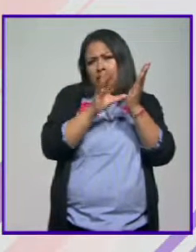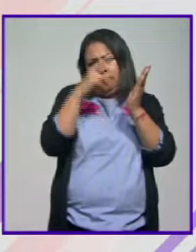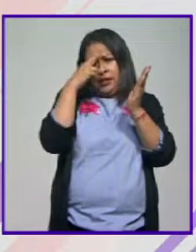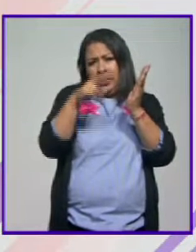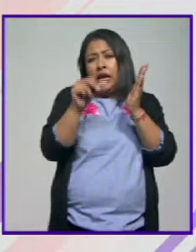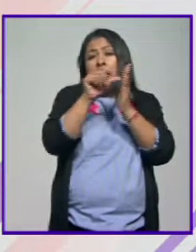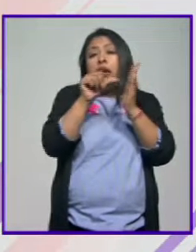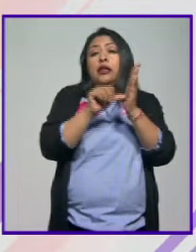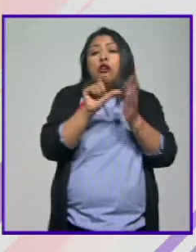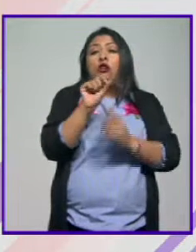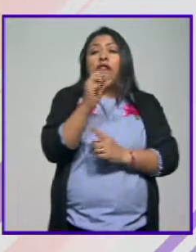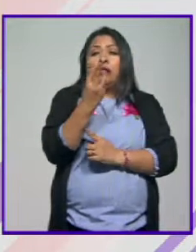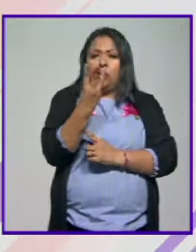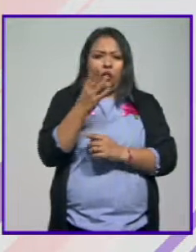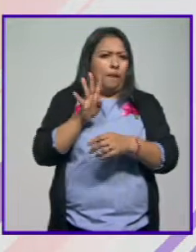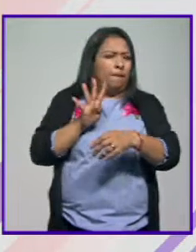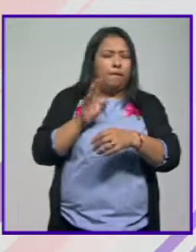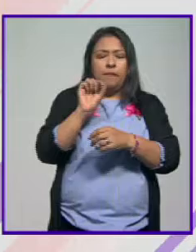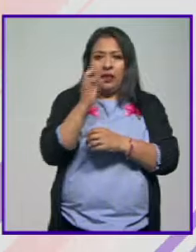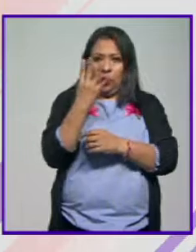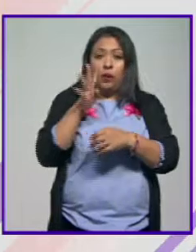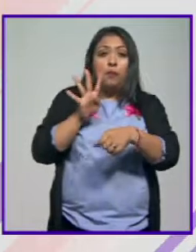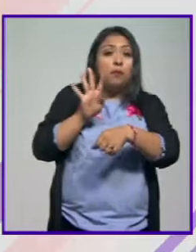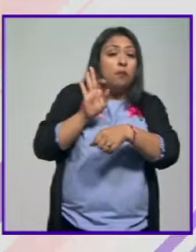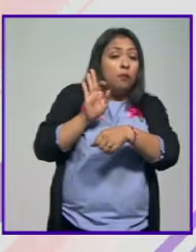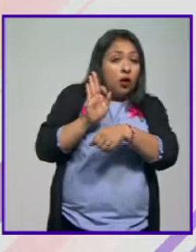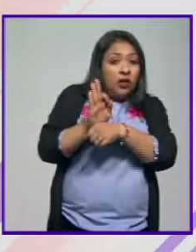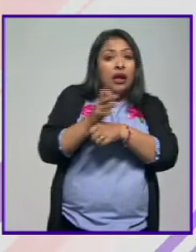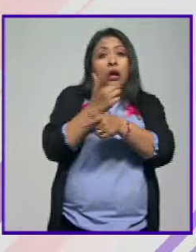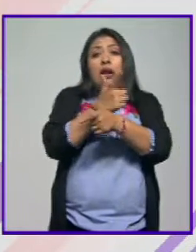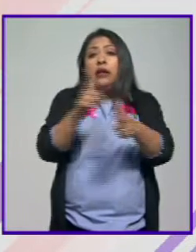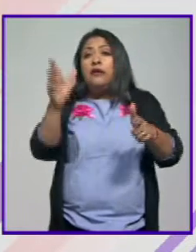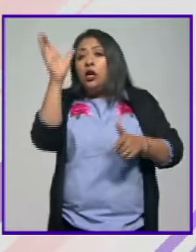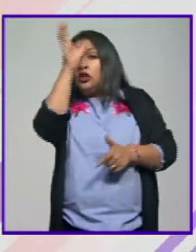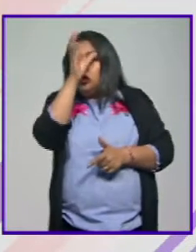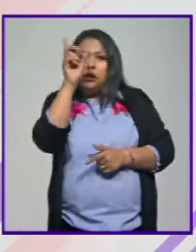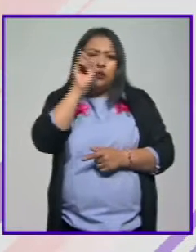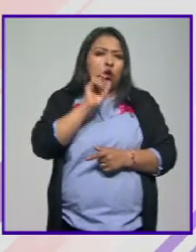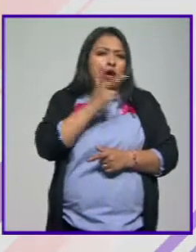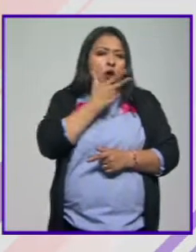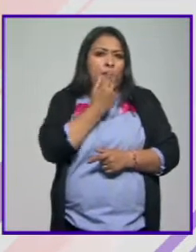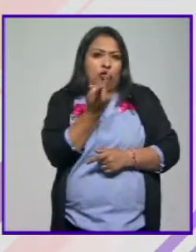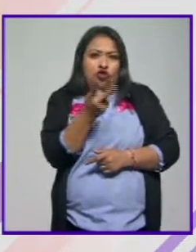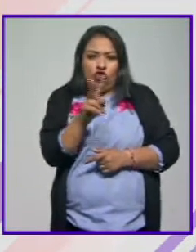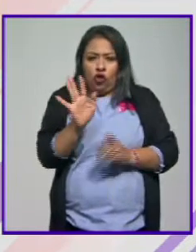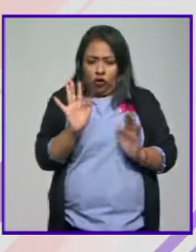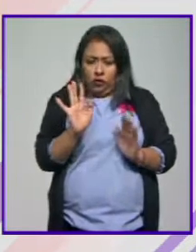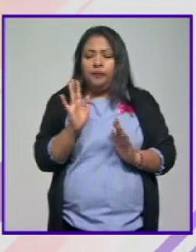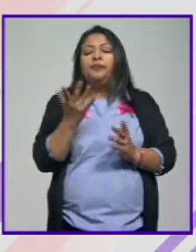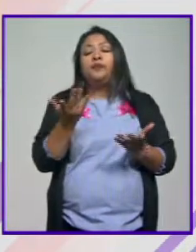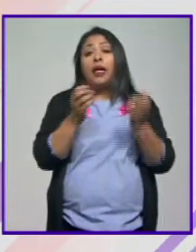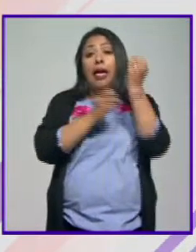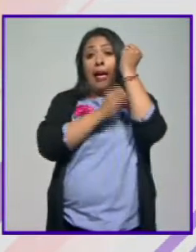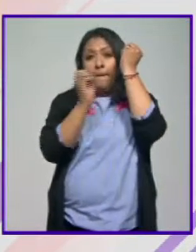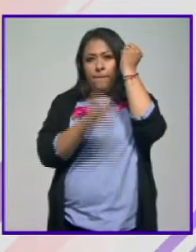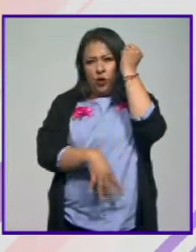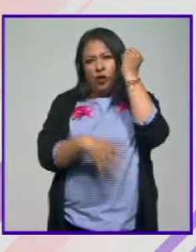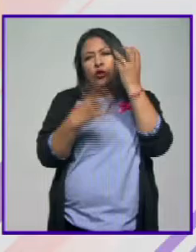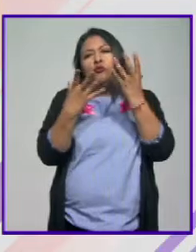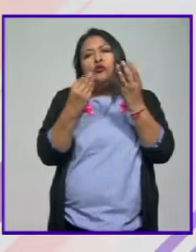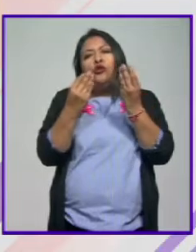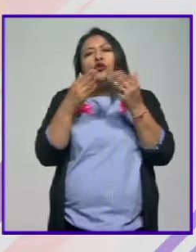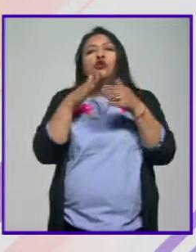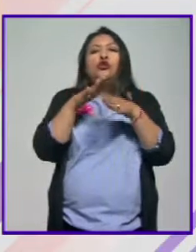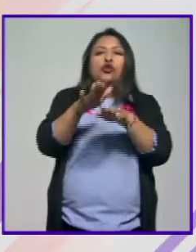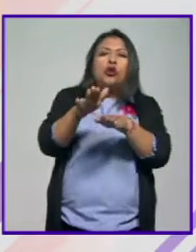artículo 24 protege la libertad de conciencia de hombres y mujeres. Entonces, el asunto del aborto mucho entra